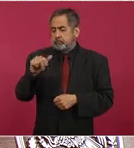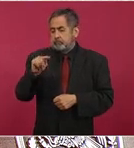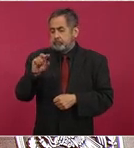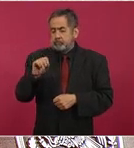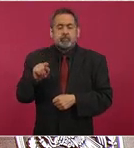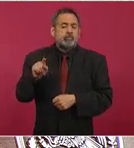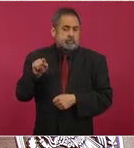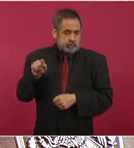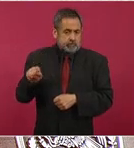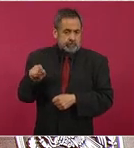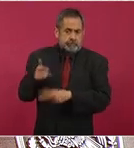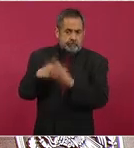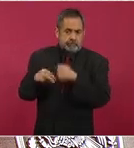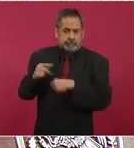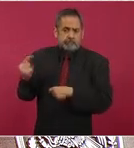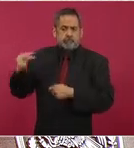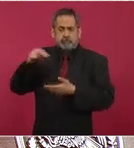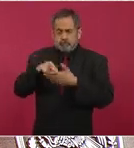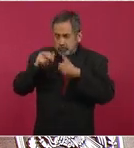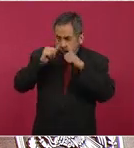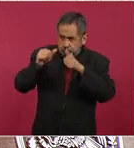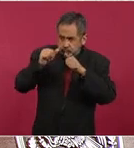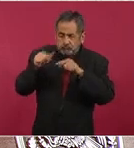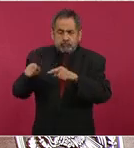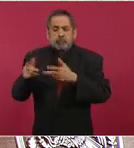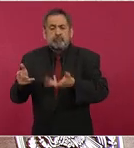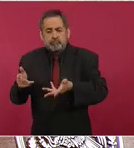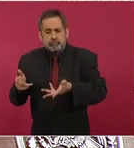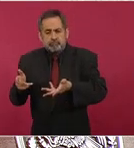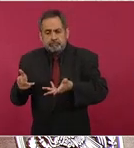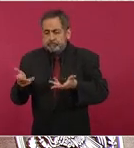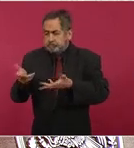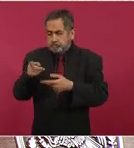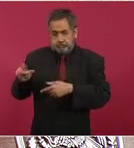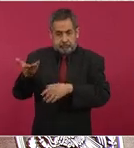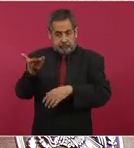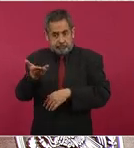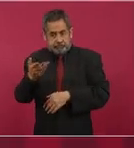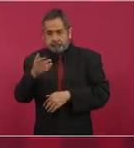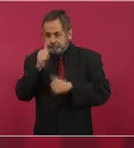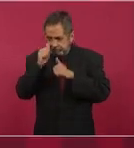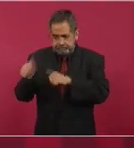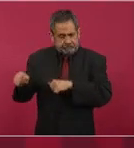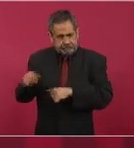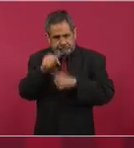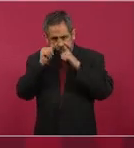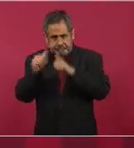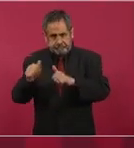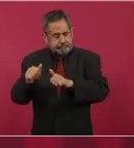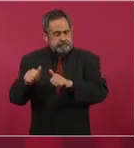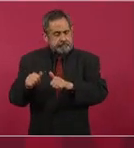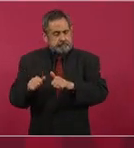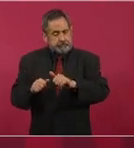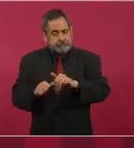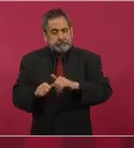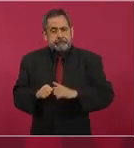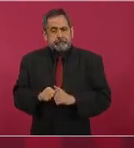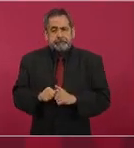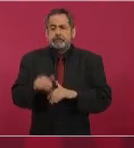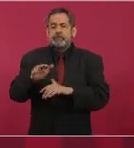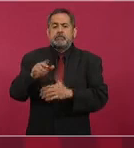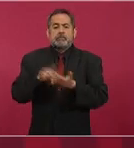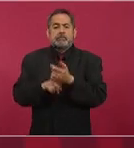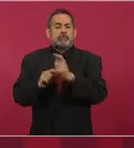que atienda estas peticiones, la de